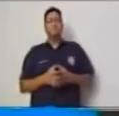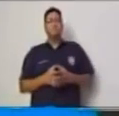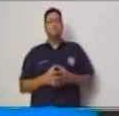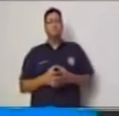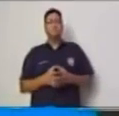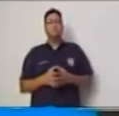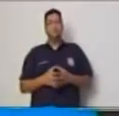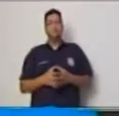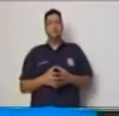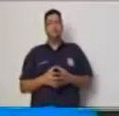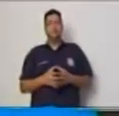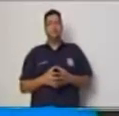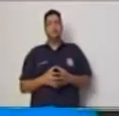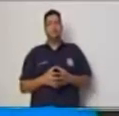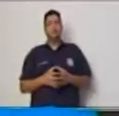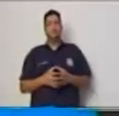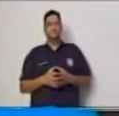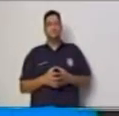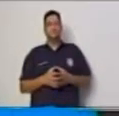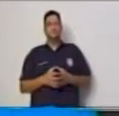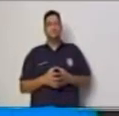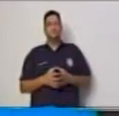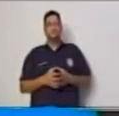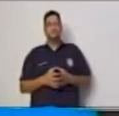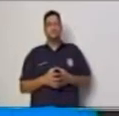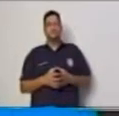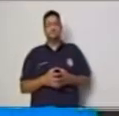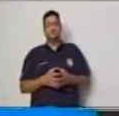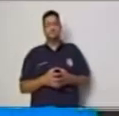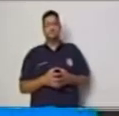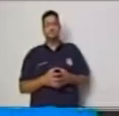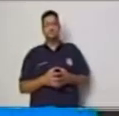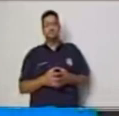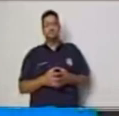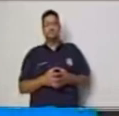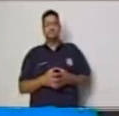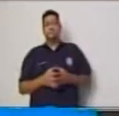expresión o de este enunciado